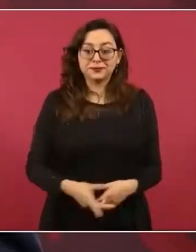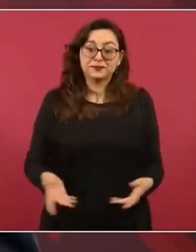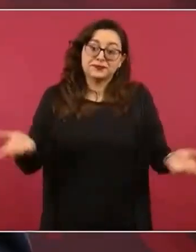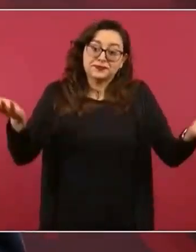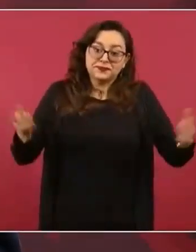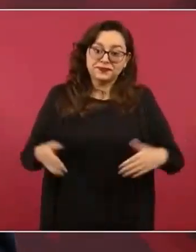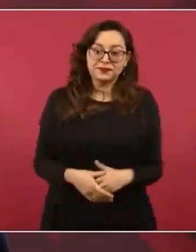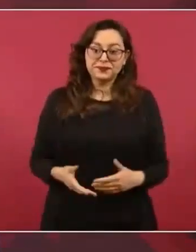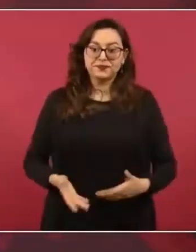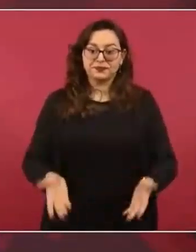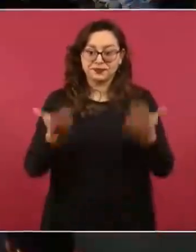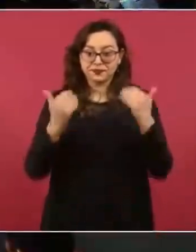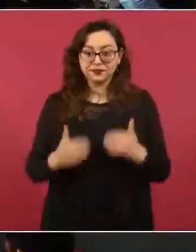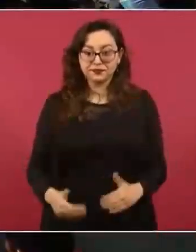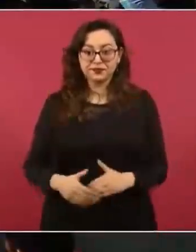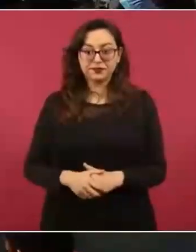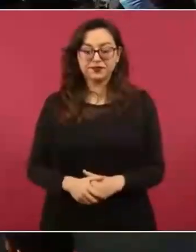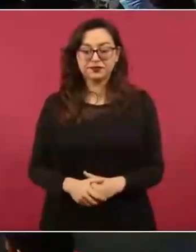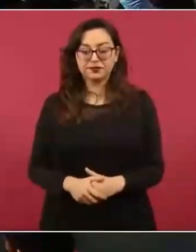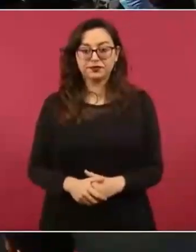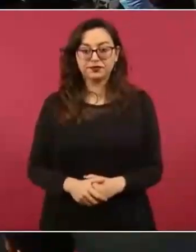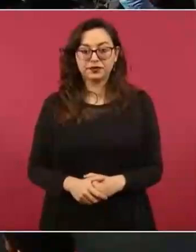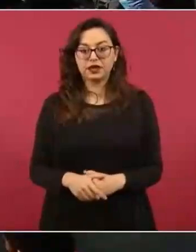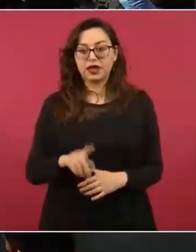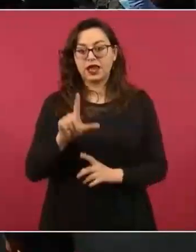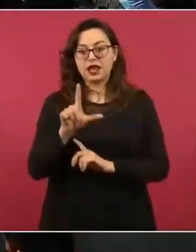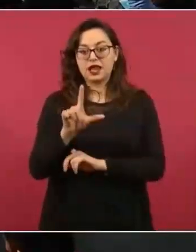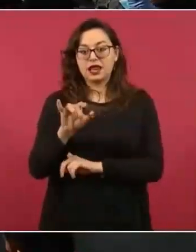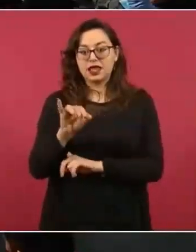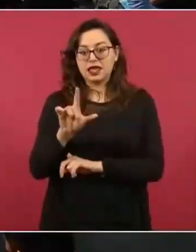ya. Ahora sí, vámonos. Quedó Liliana. Yeah.